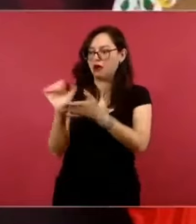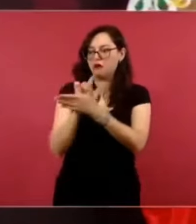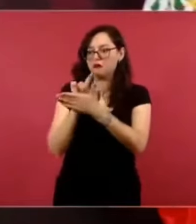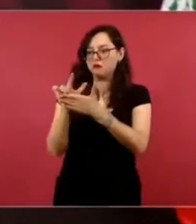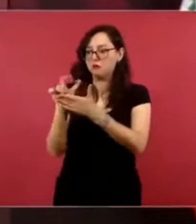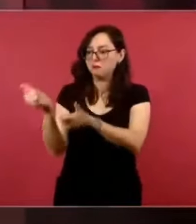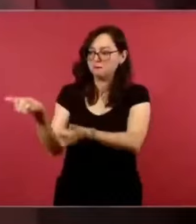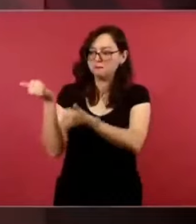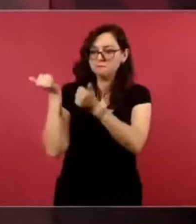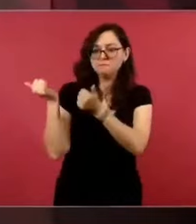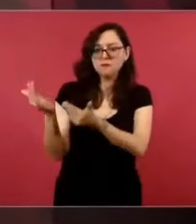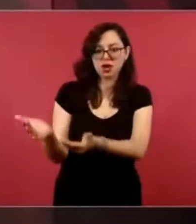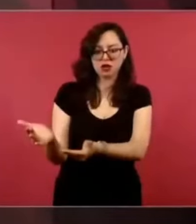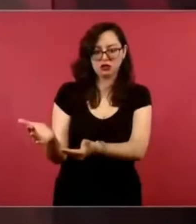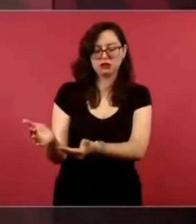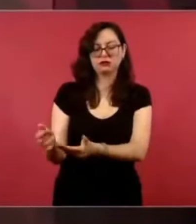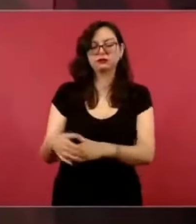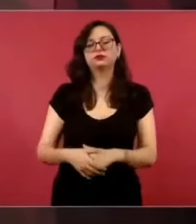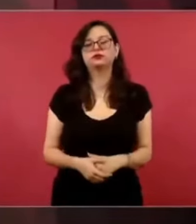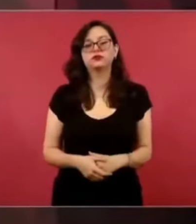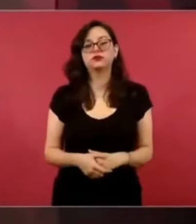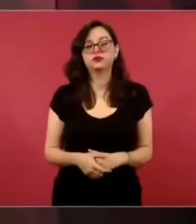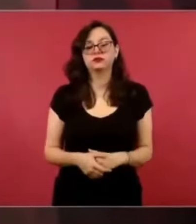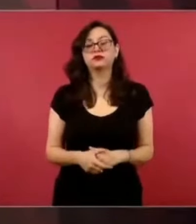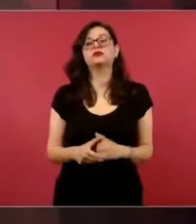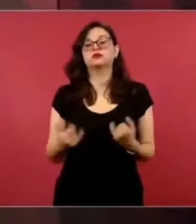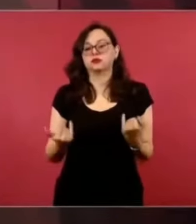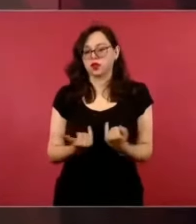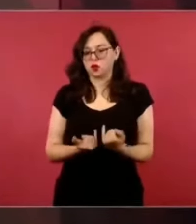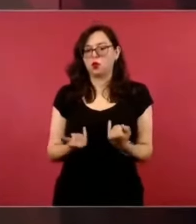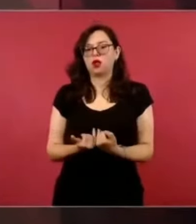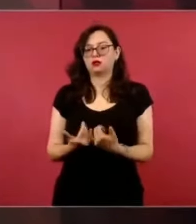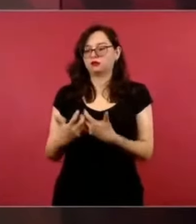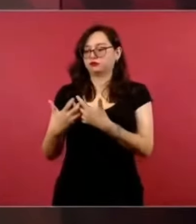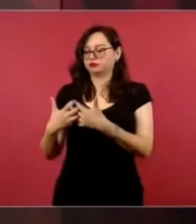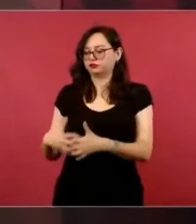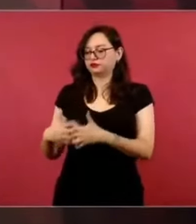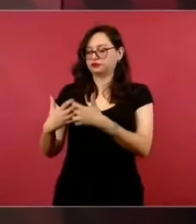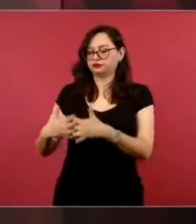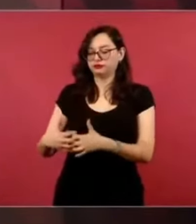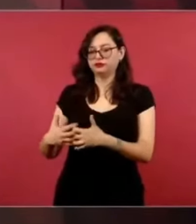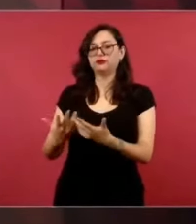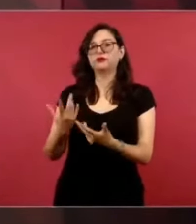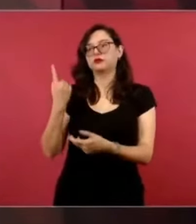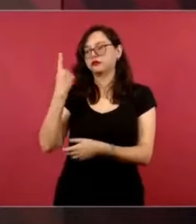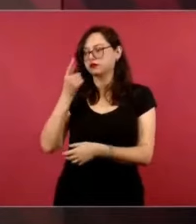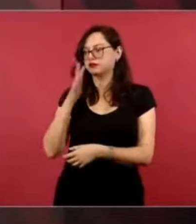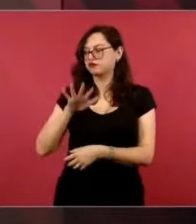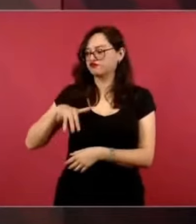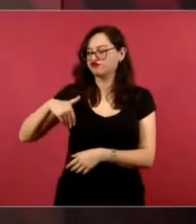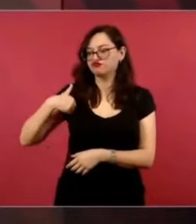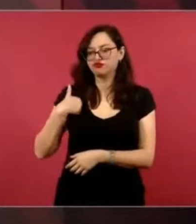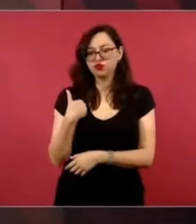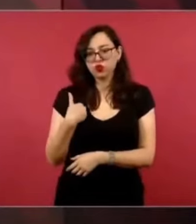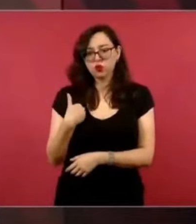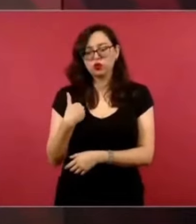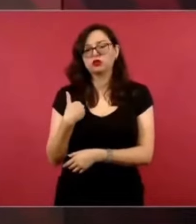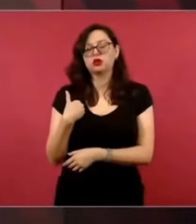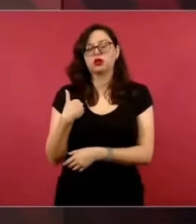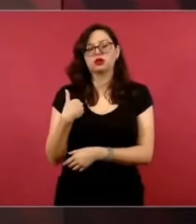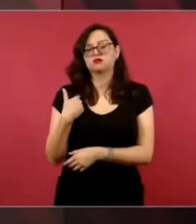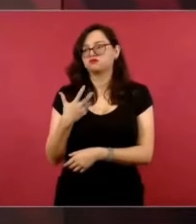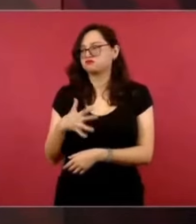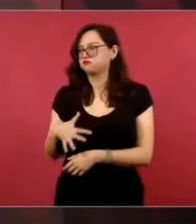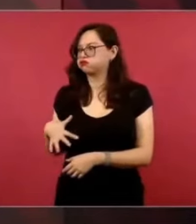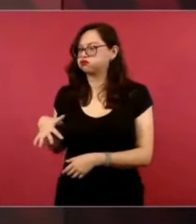construyendo plantas de tratamiento, tanques de almacenamiento, toda la red de